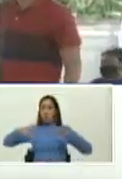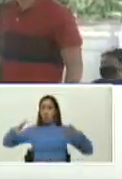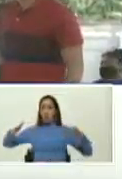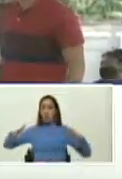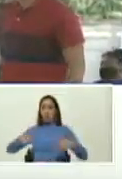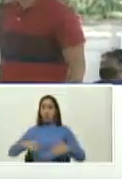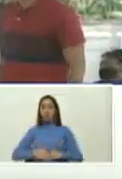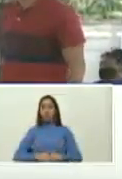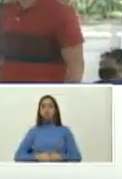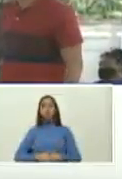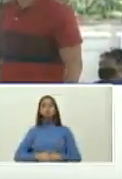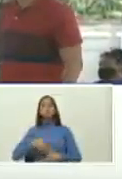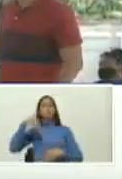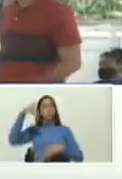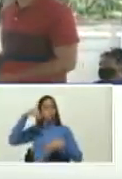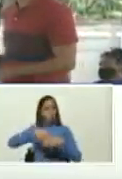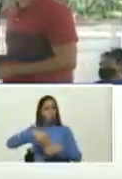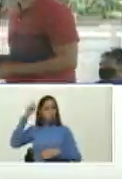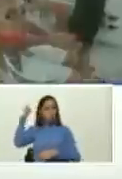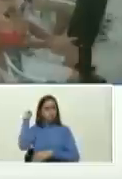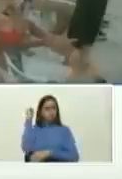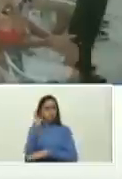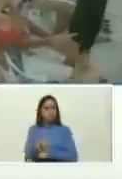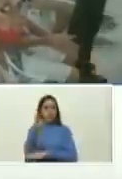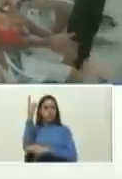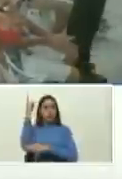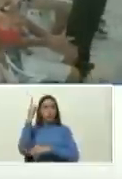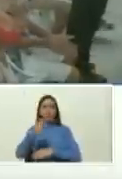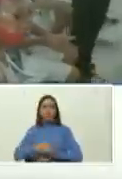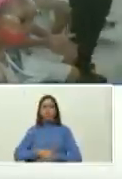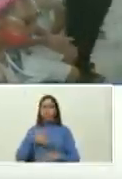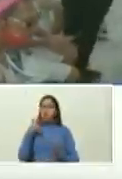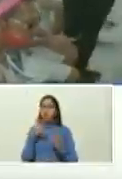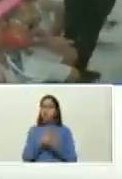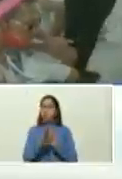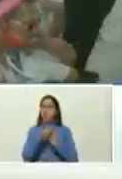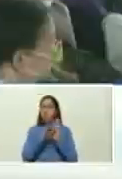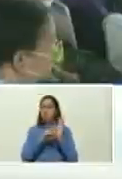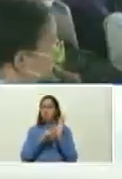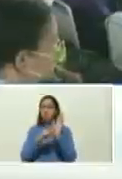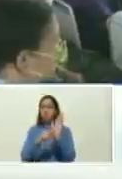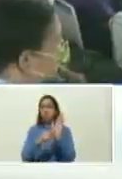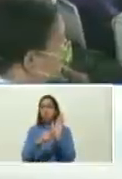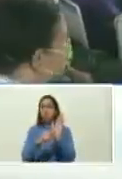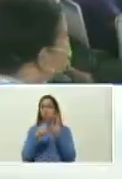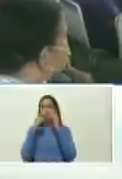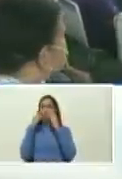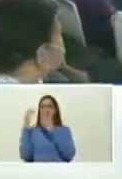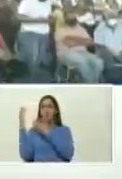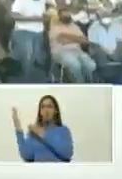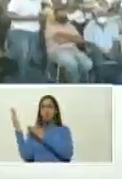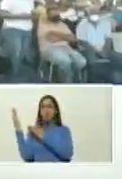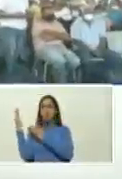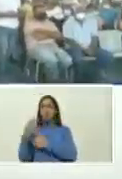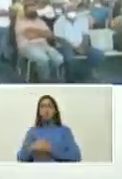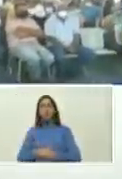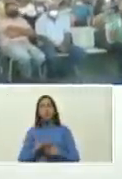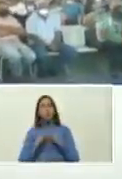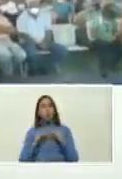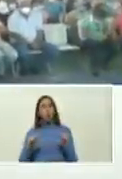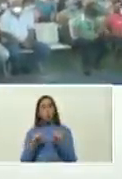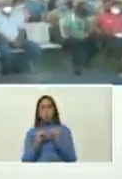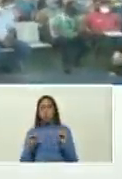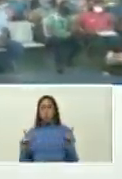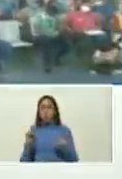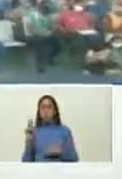elecciones votar el 21 de noviembre es votar por esta constitución es votar por la democracia